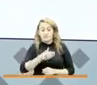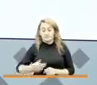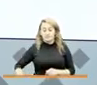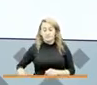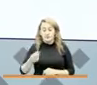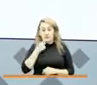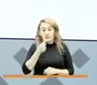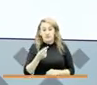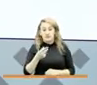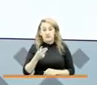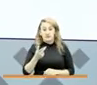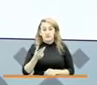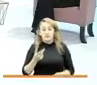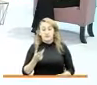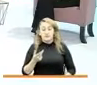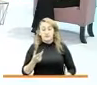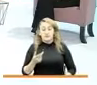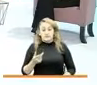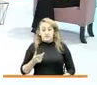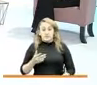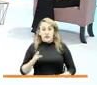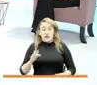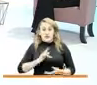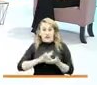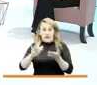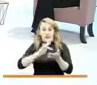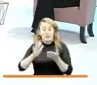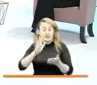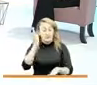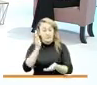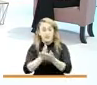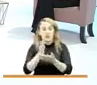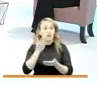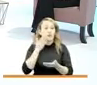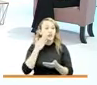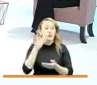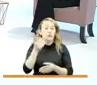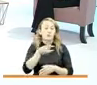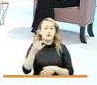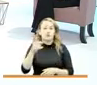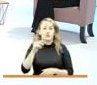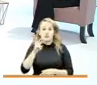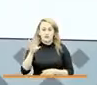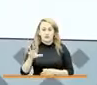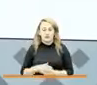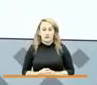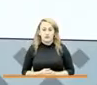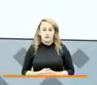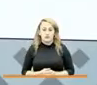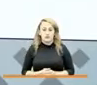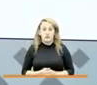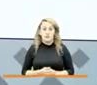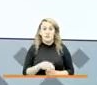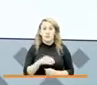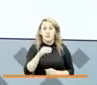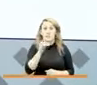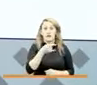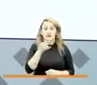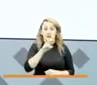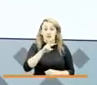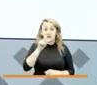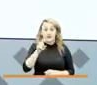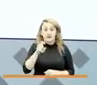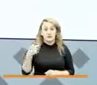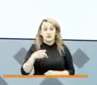emergencia el 25 de marzo. Y el 26 de marzo estábamos llegando a 2.600.000